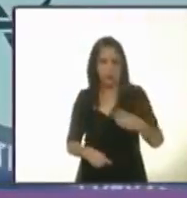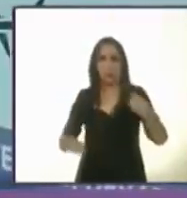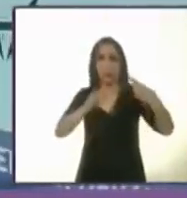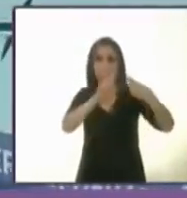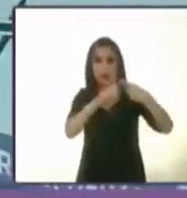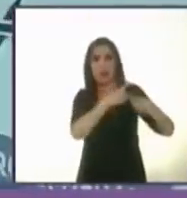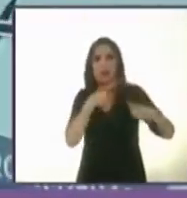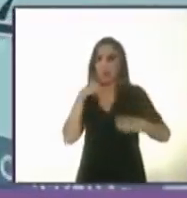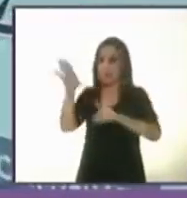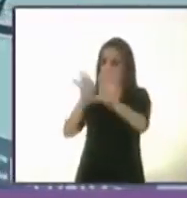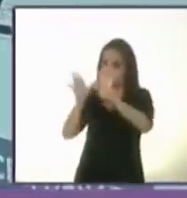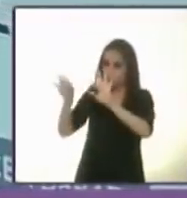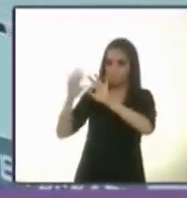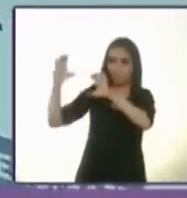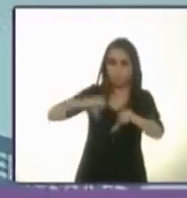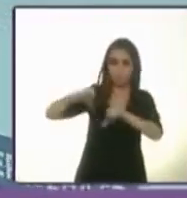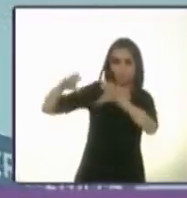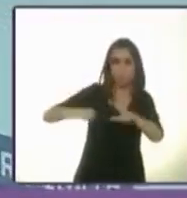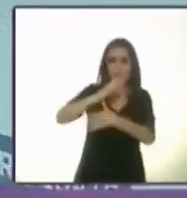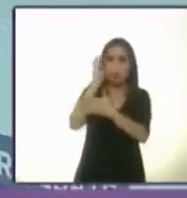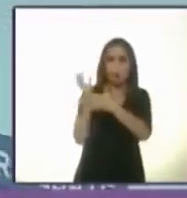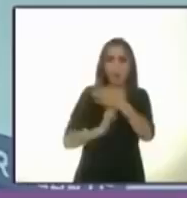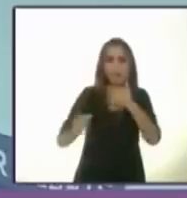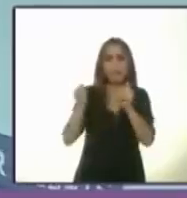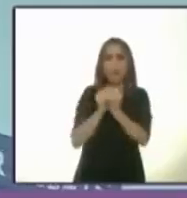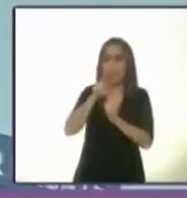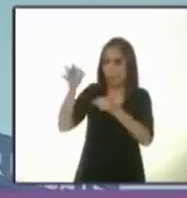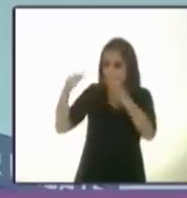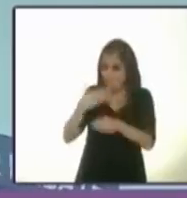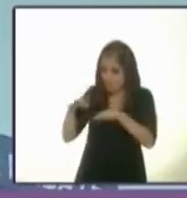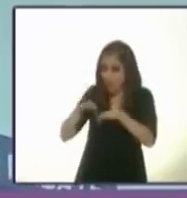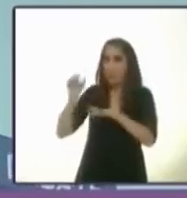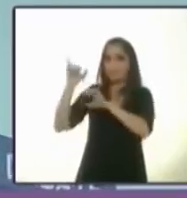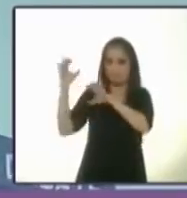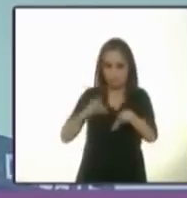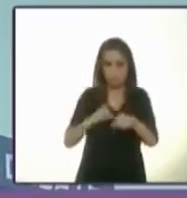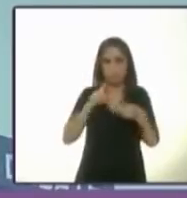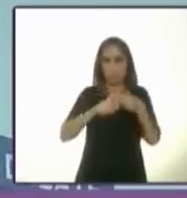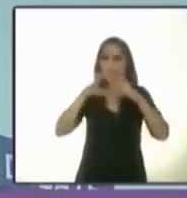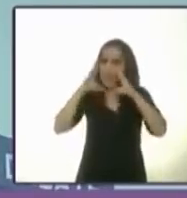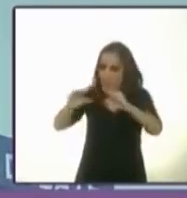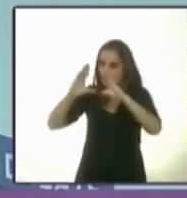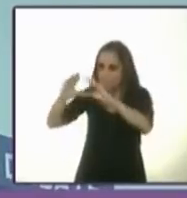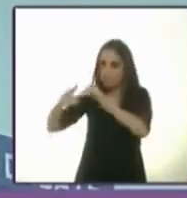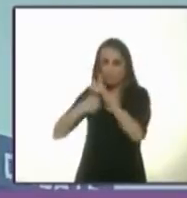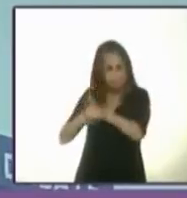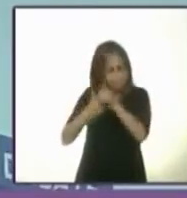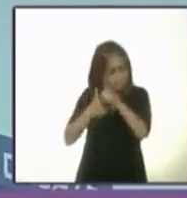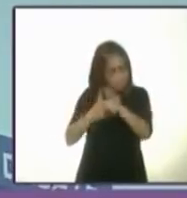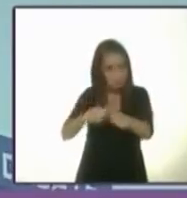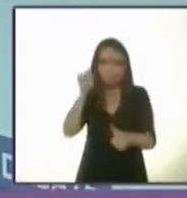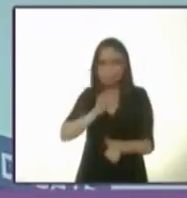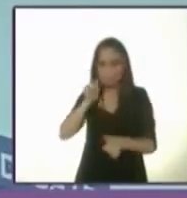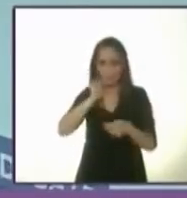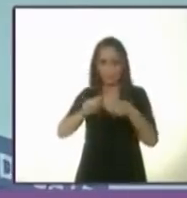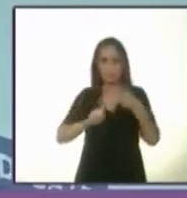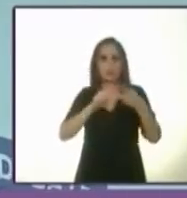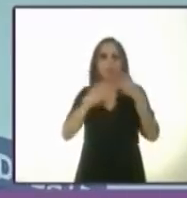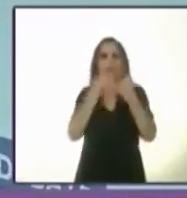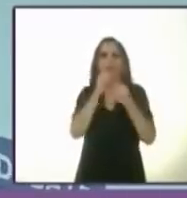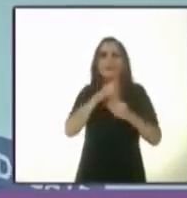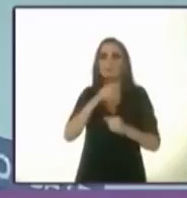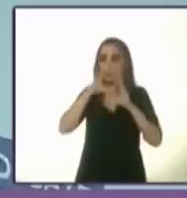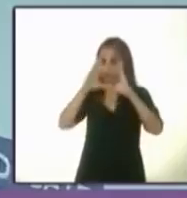contratación en base a méritos. Segundo, capacitación continua. Y tercera, proporcionarles las